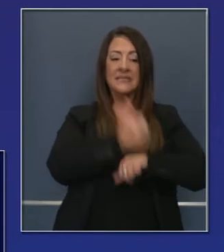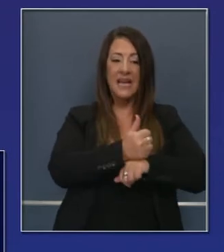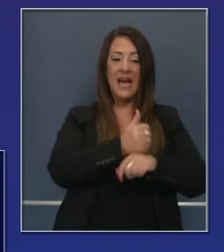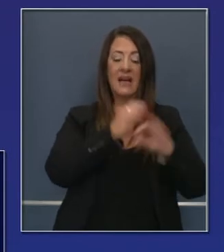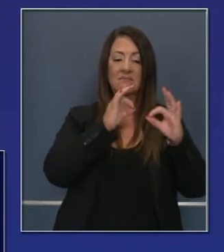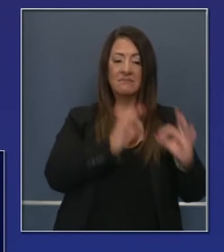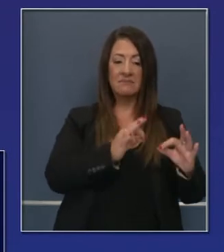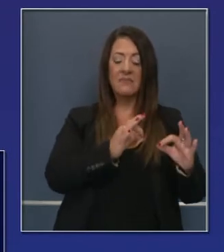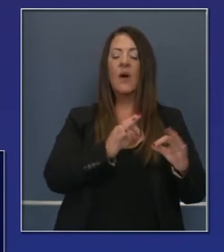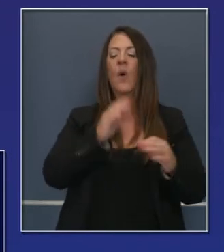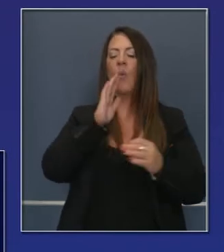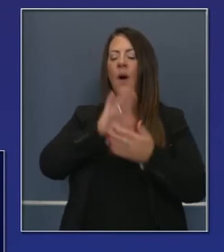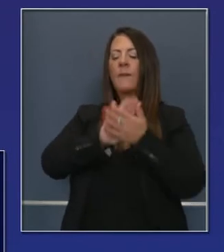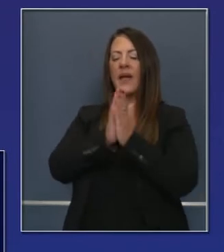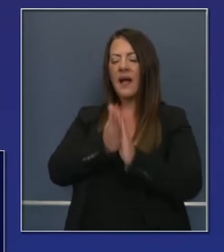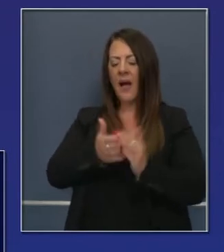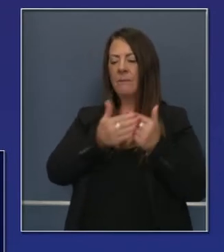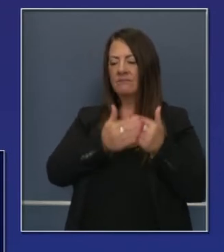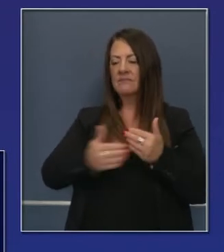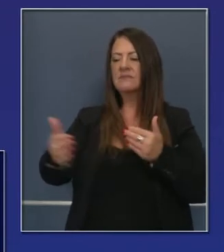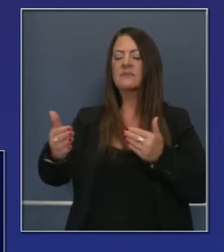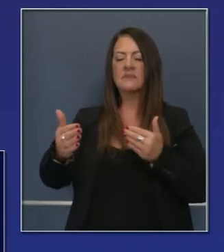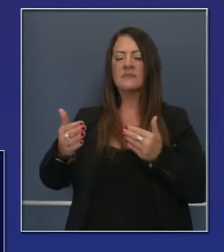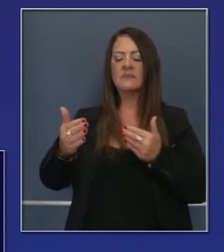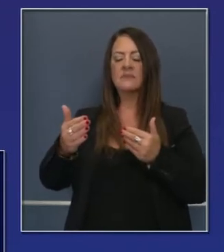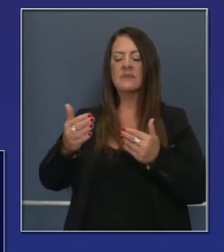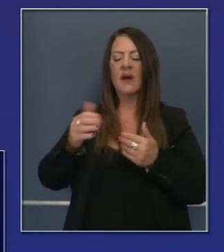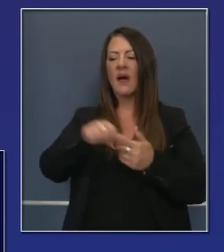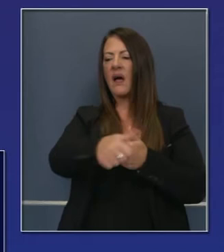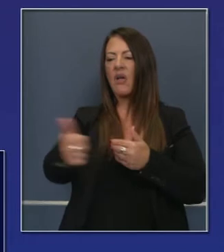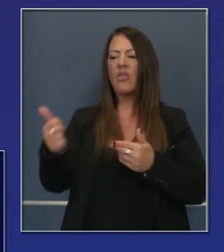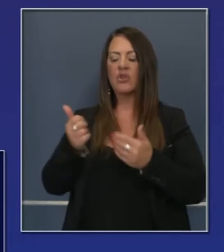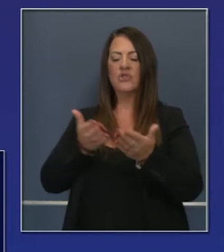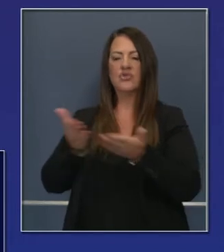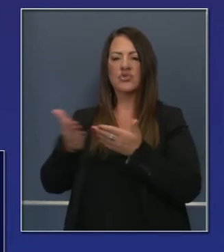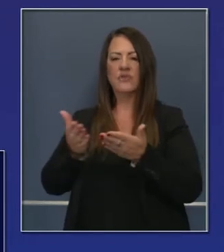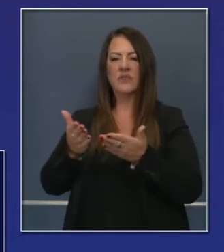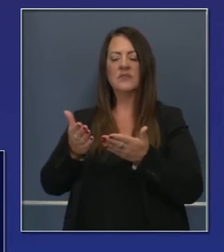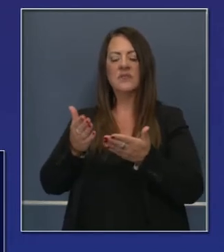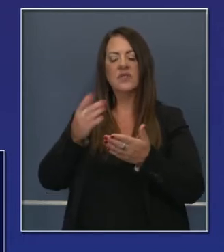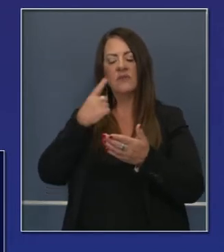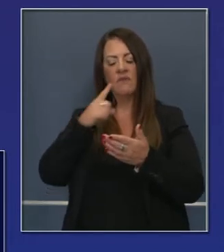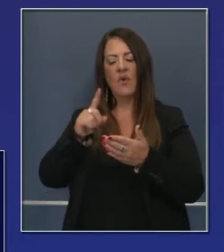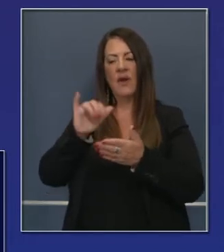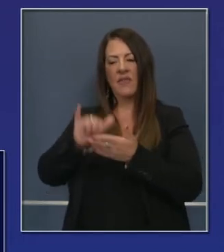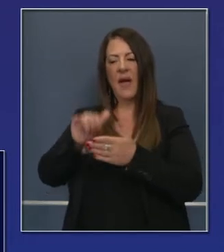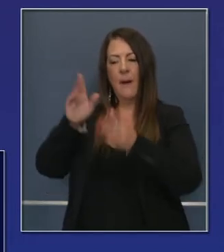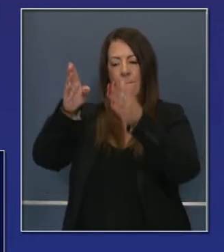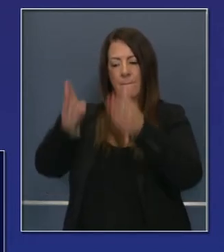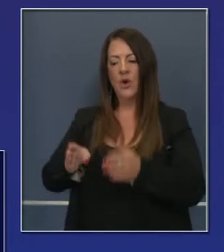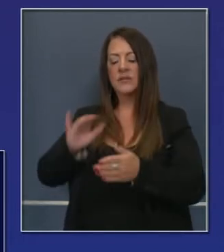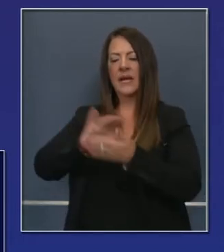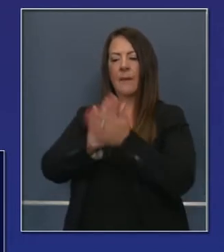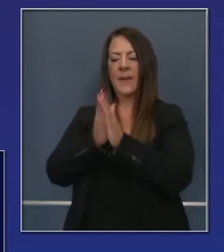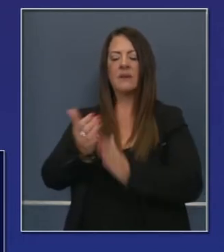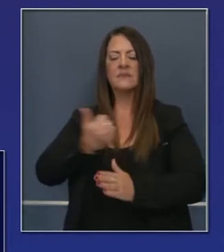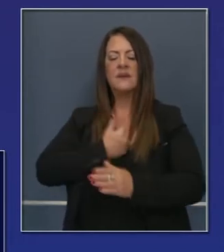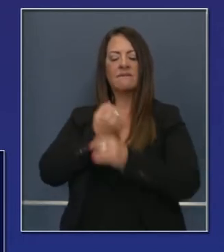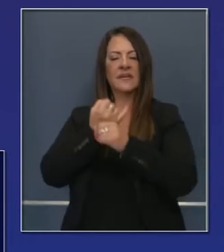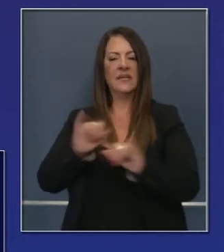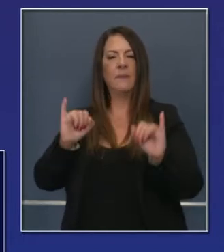una fundación, como un principio inicial para después tener la